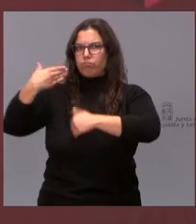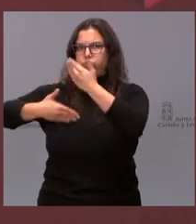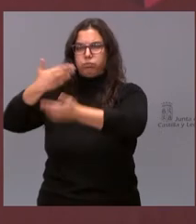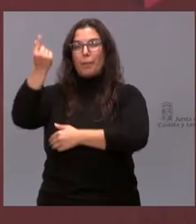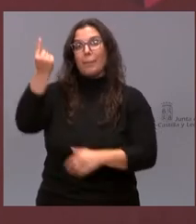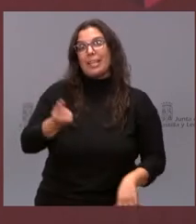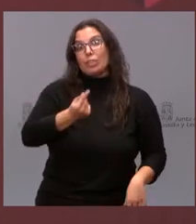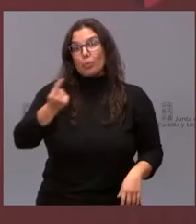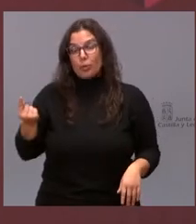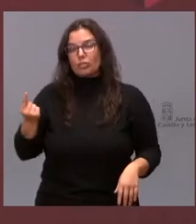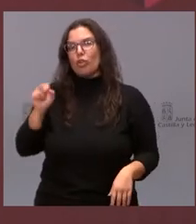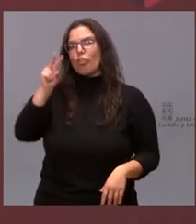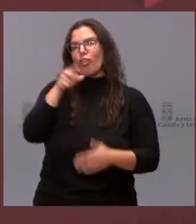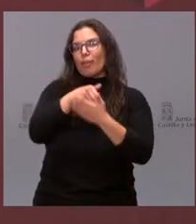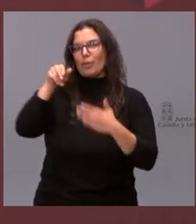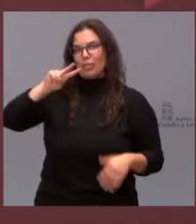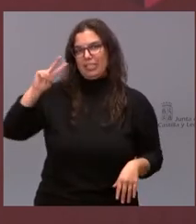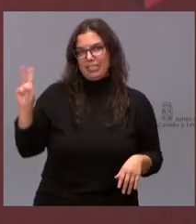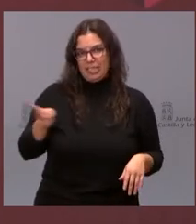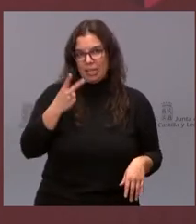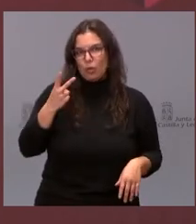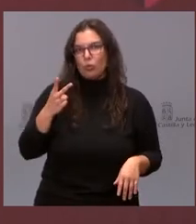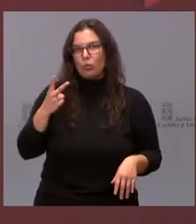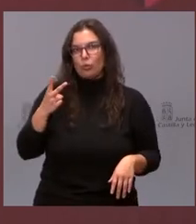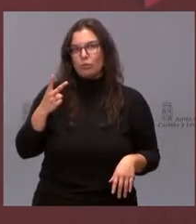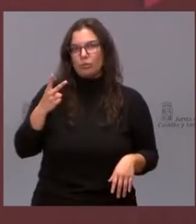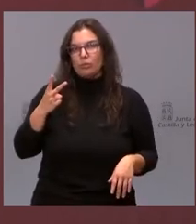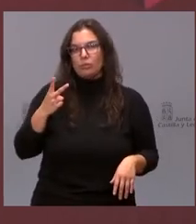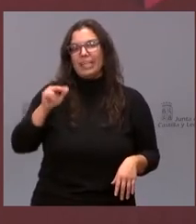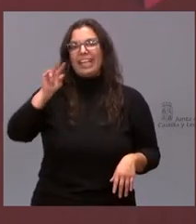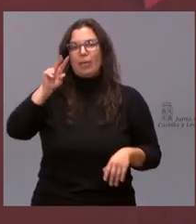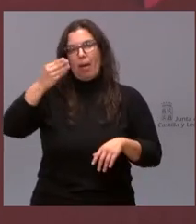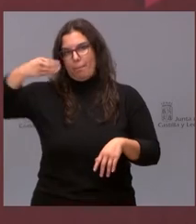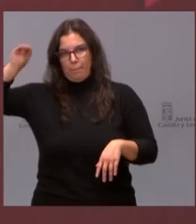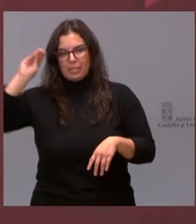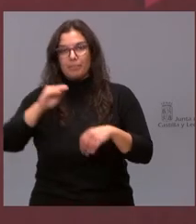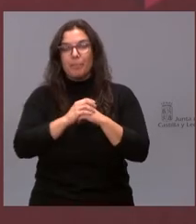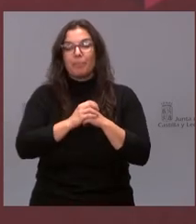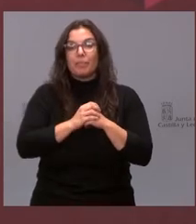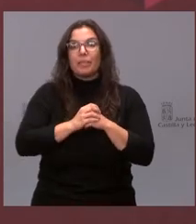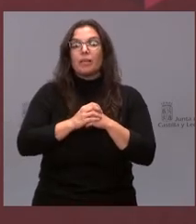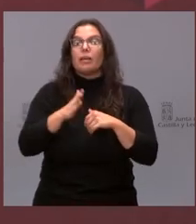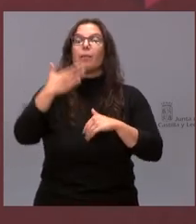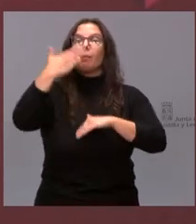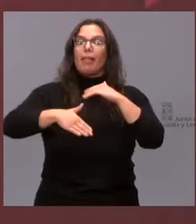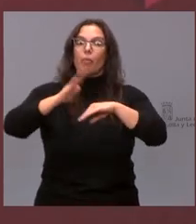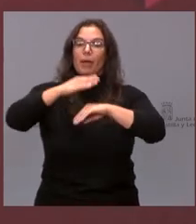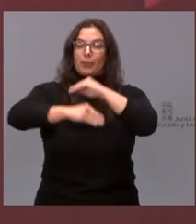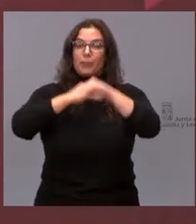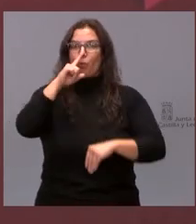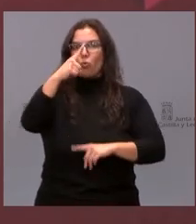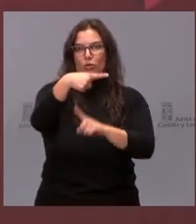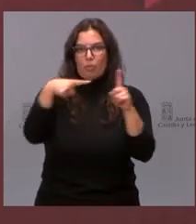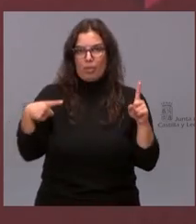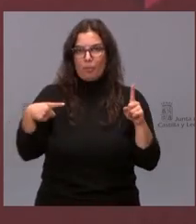de 12 millones de euros IVA aparte, y un plazo de ejecución de año y medio.